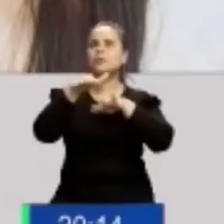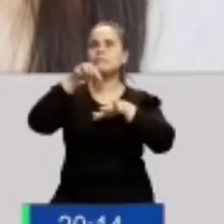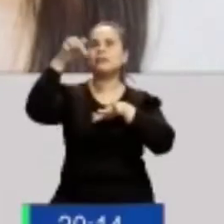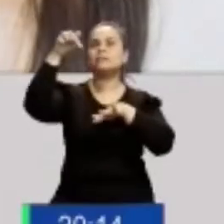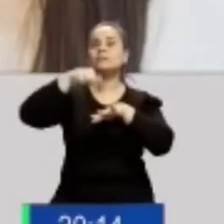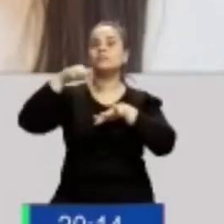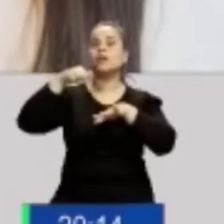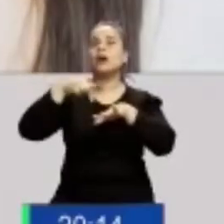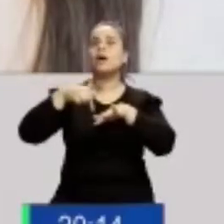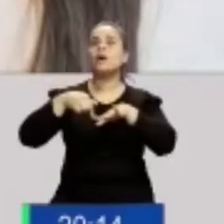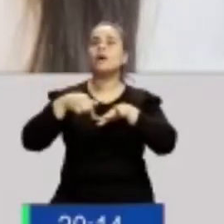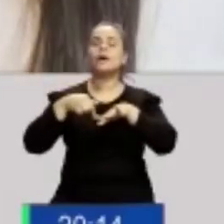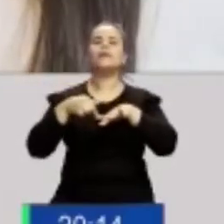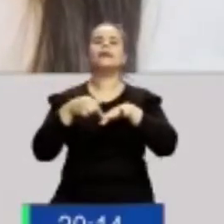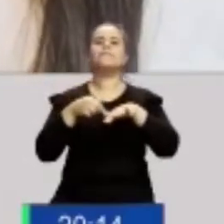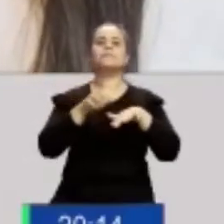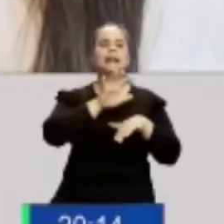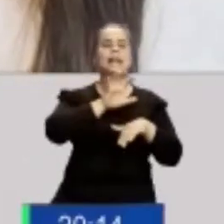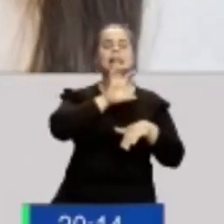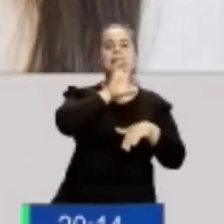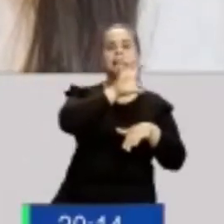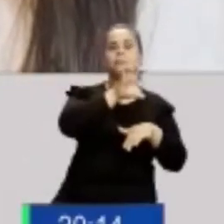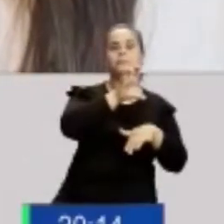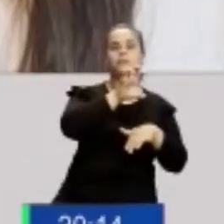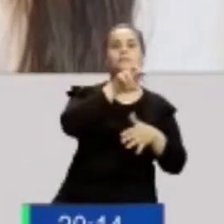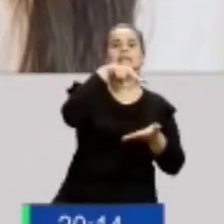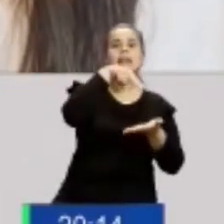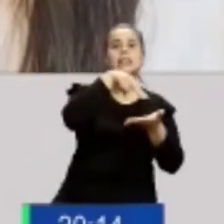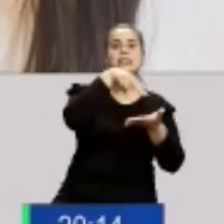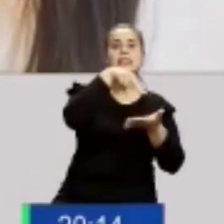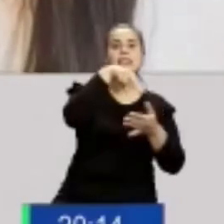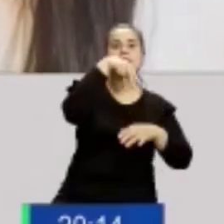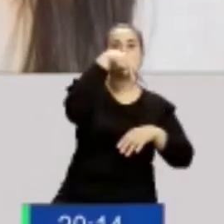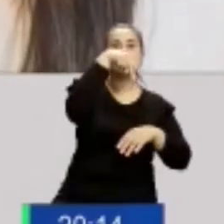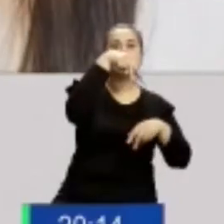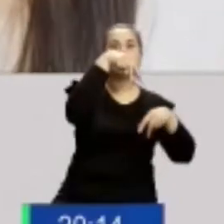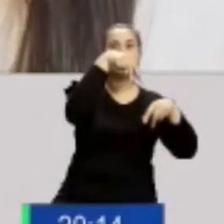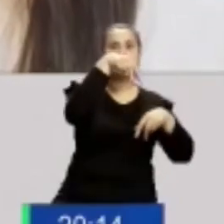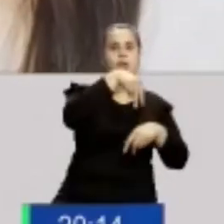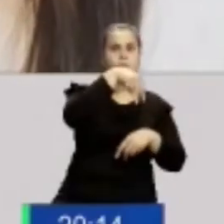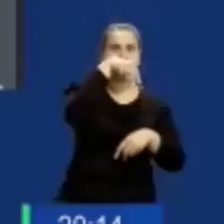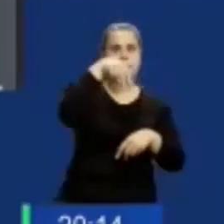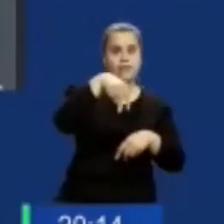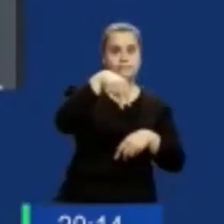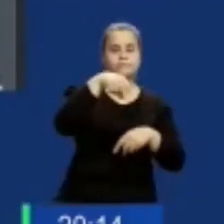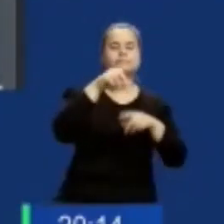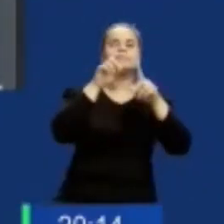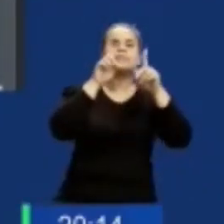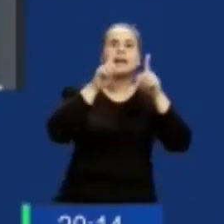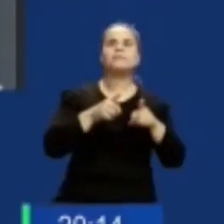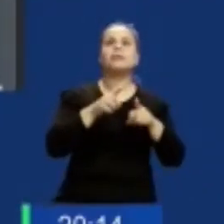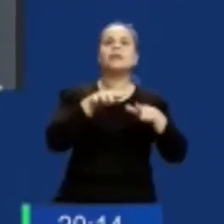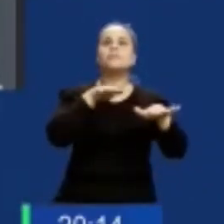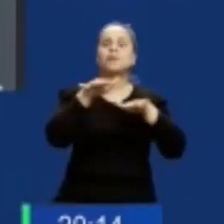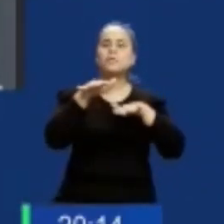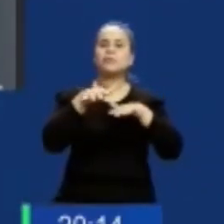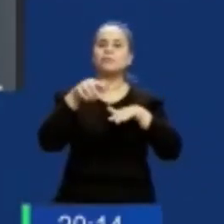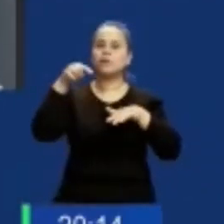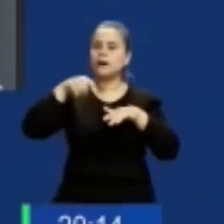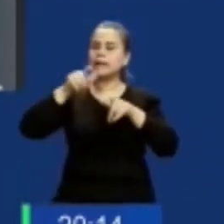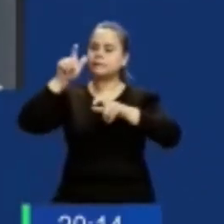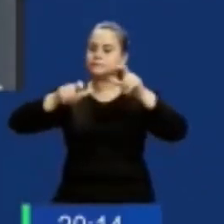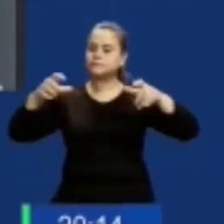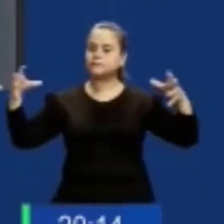Femenino de Neuquén y Río Negro y su presidenta, Caro Magdalardo, Calorila Magdalasco, porque presentaron el nuevo protocolo de